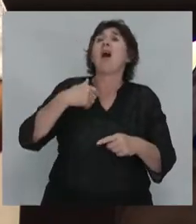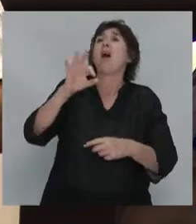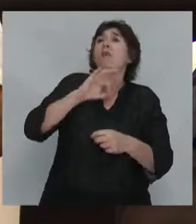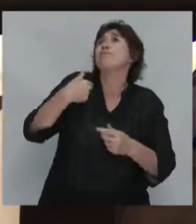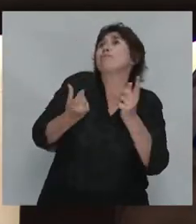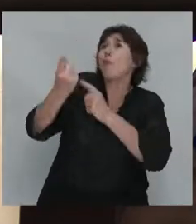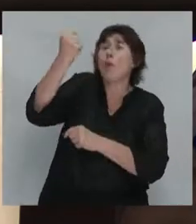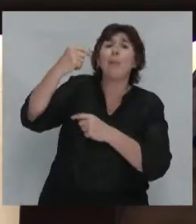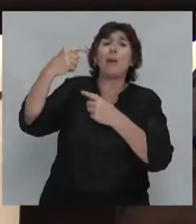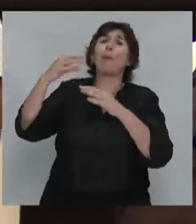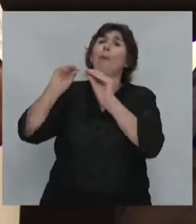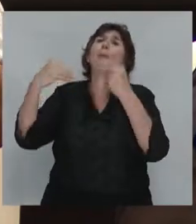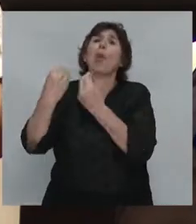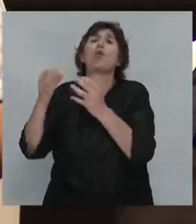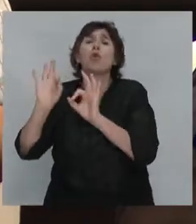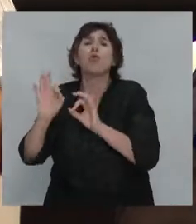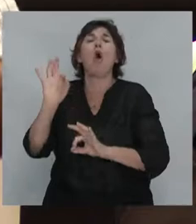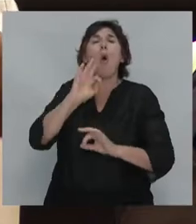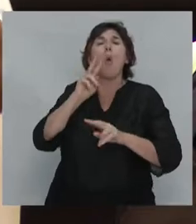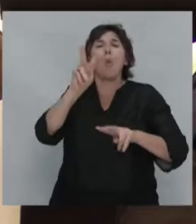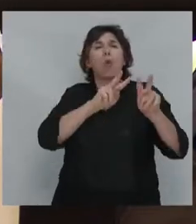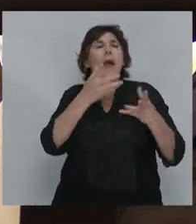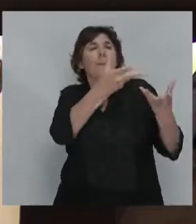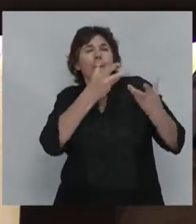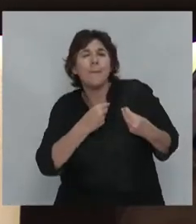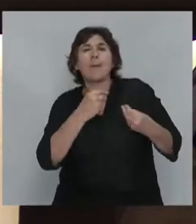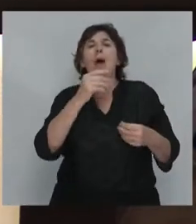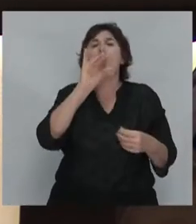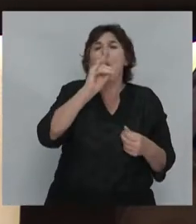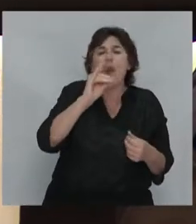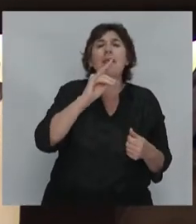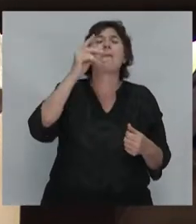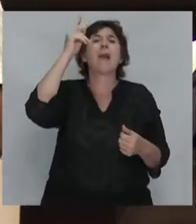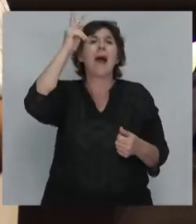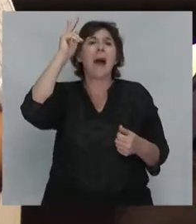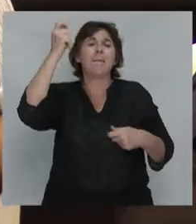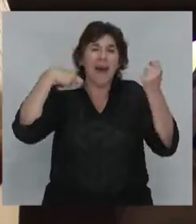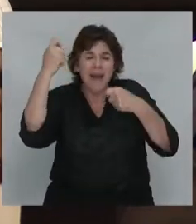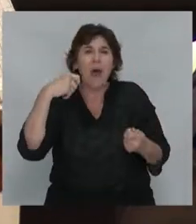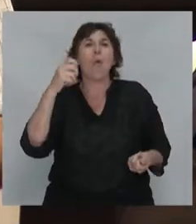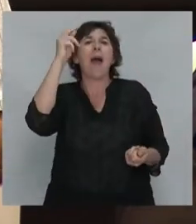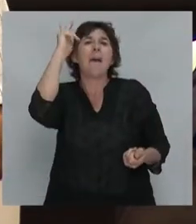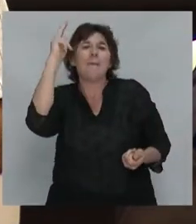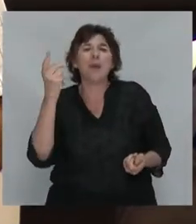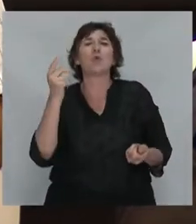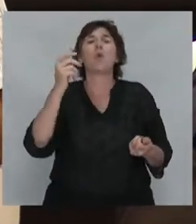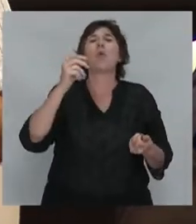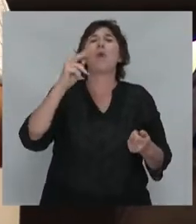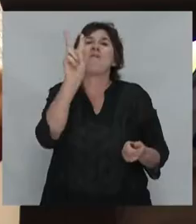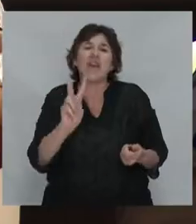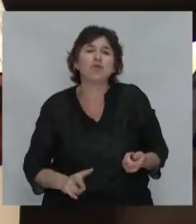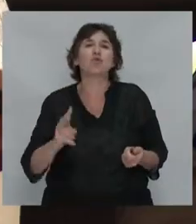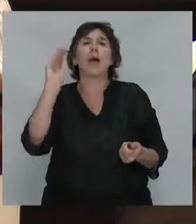buscar la complementariedad con Bolivia, con Paraguay, con Perú, con Colombia, con Venezuela, con Brasil, con Chile.